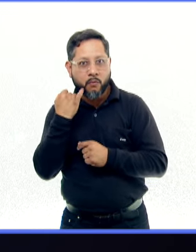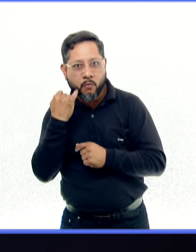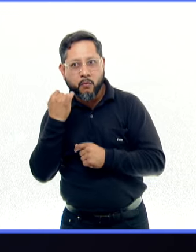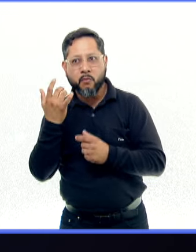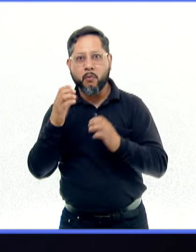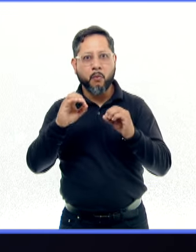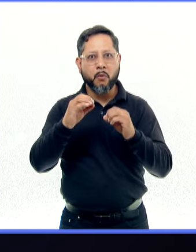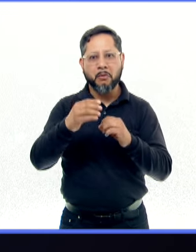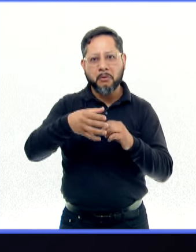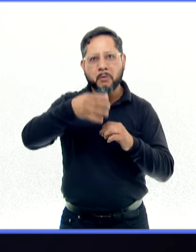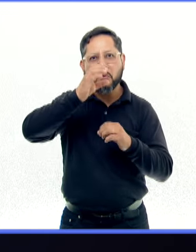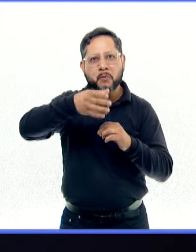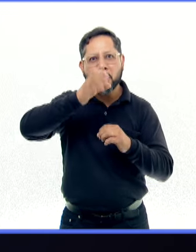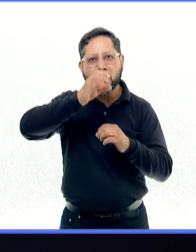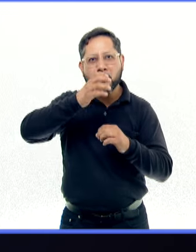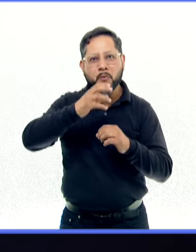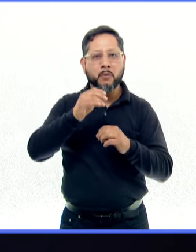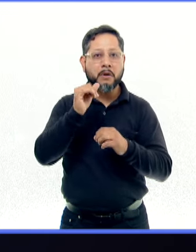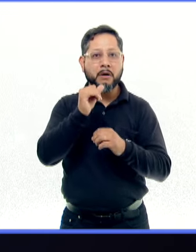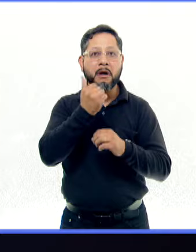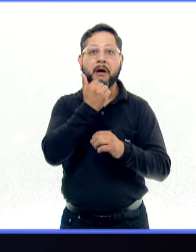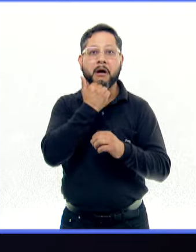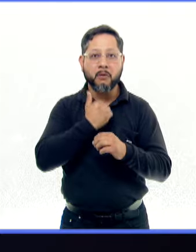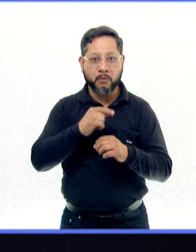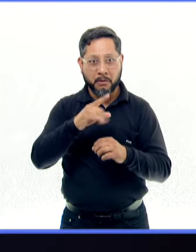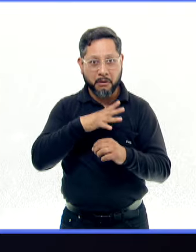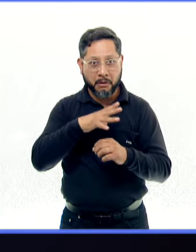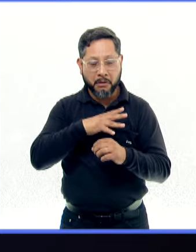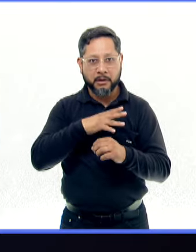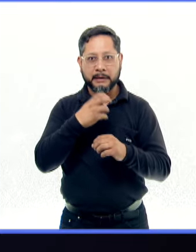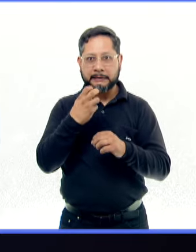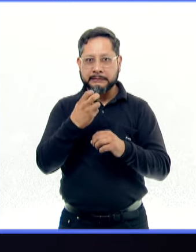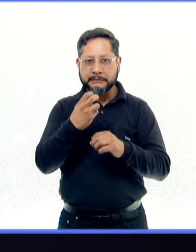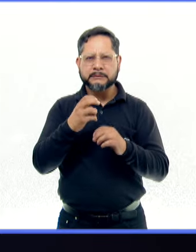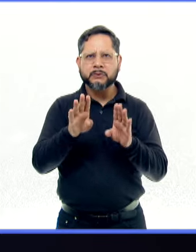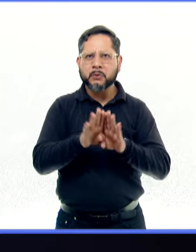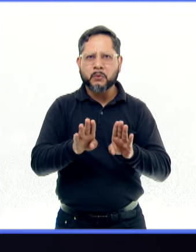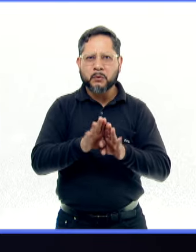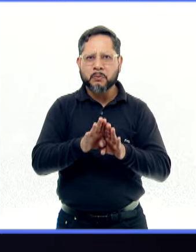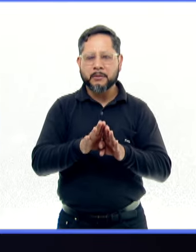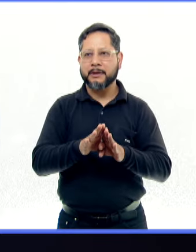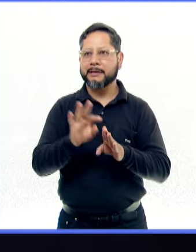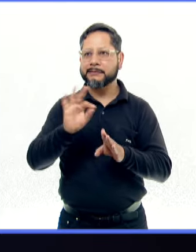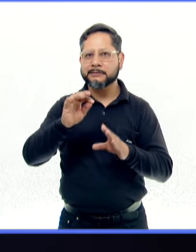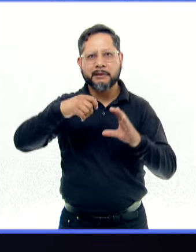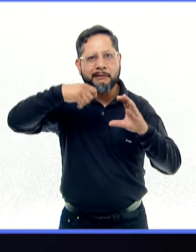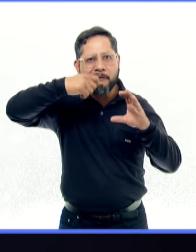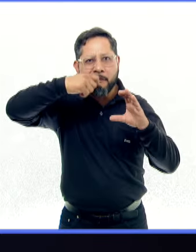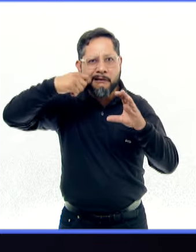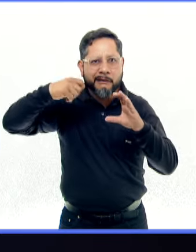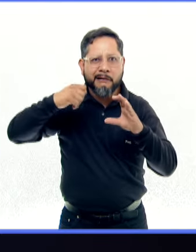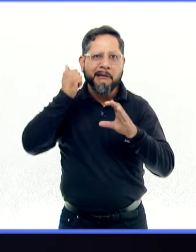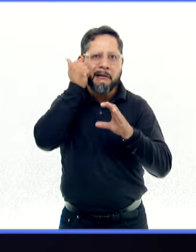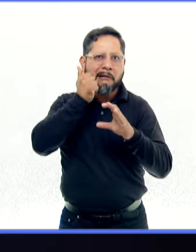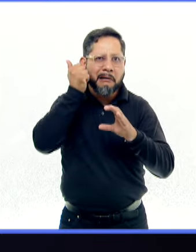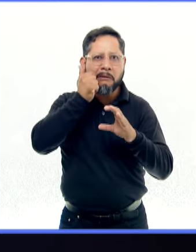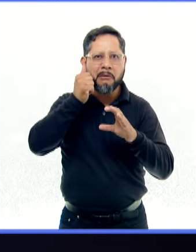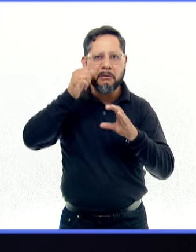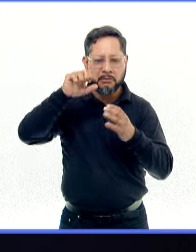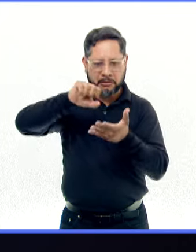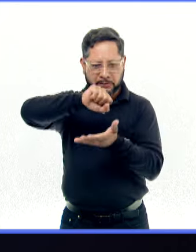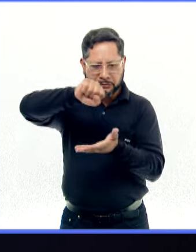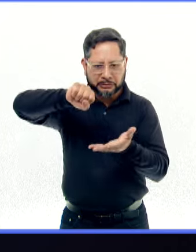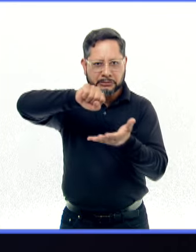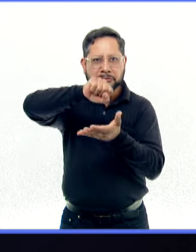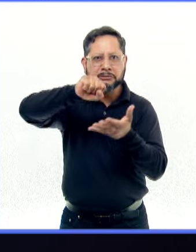y hasta bebidas embriagantes. En la industria cosmética se emplea para producir pasta de dientes, jabones y shampoos. Este